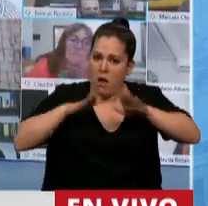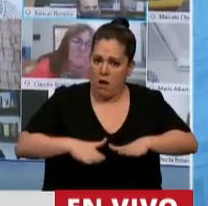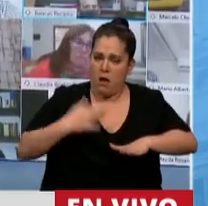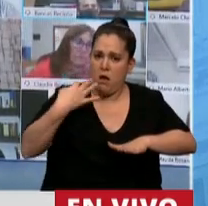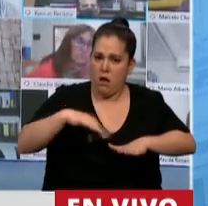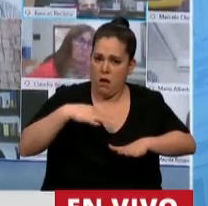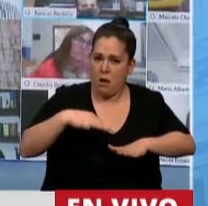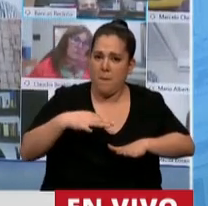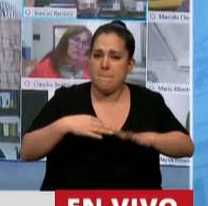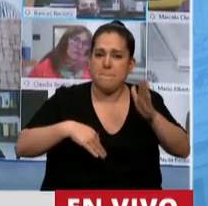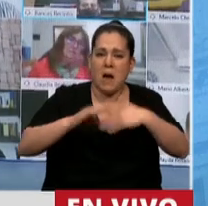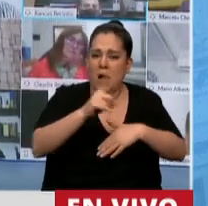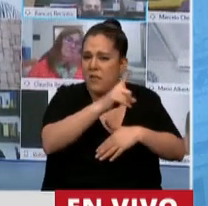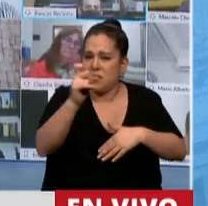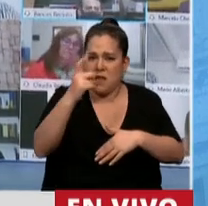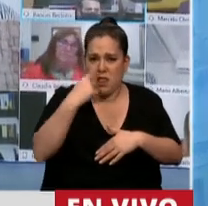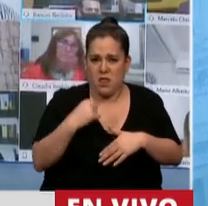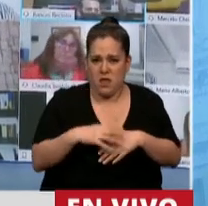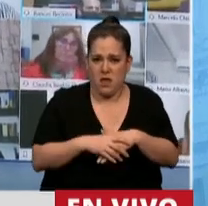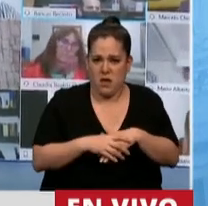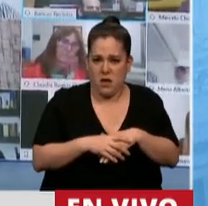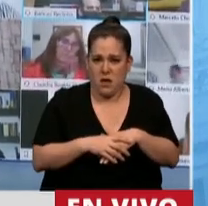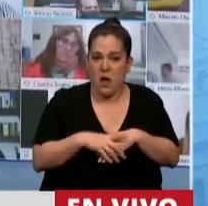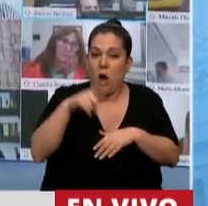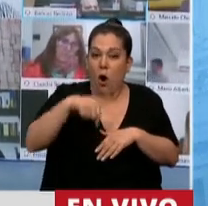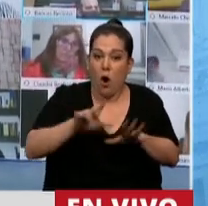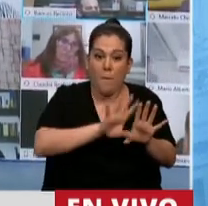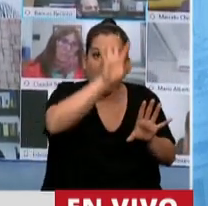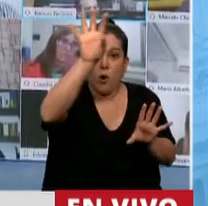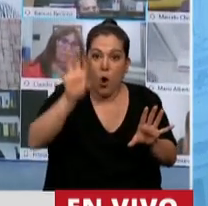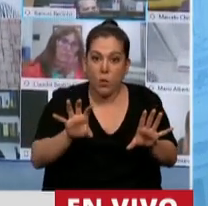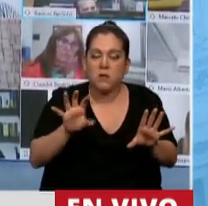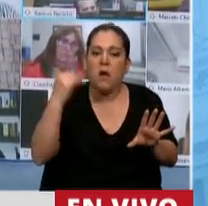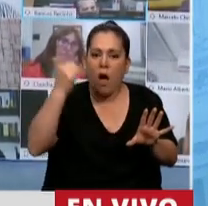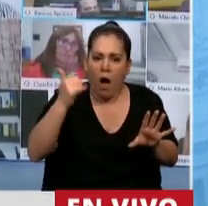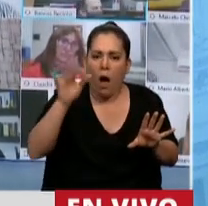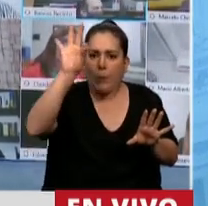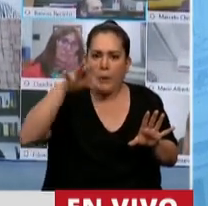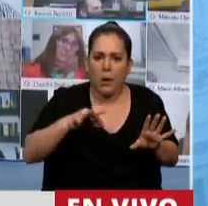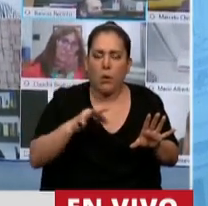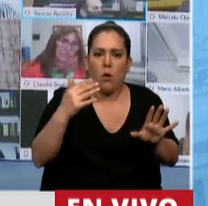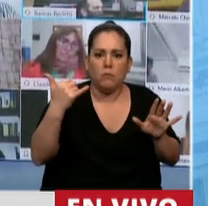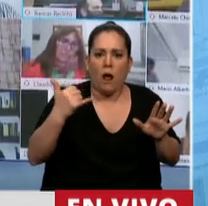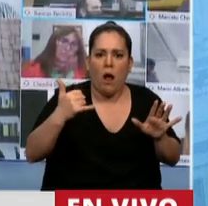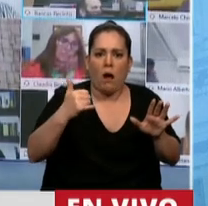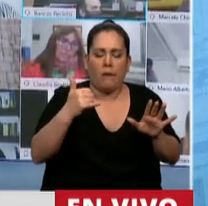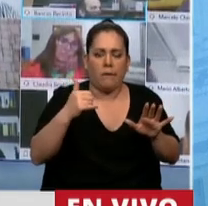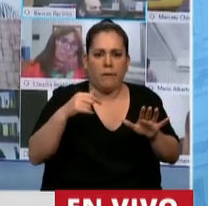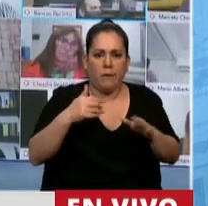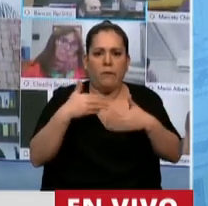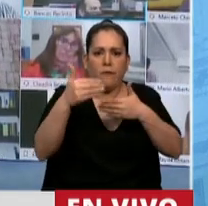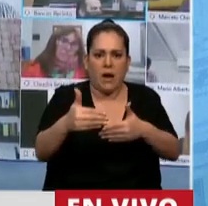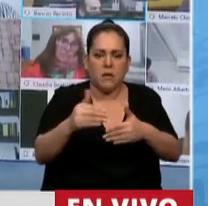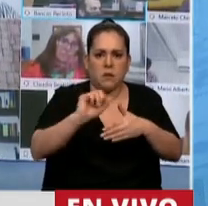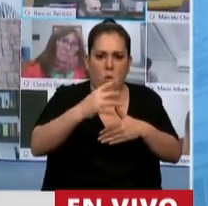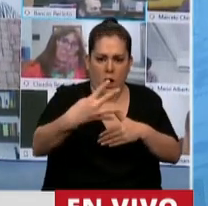absoluto, durante más de 100 días. Y resulta que hoy en la mayoría de las provincias cuando hay circulación viral estamos en la fase 3, en la fase 4, en la